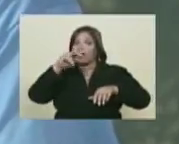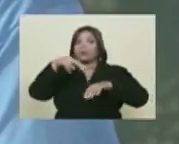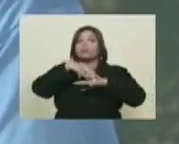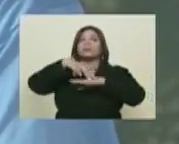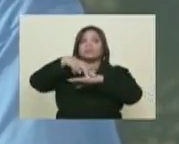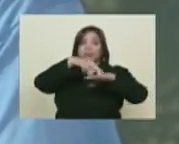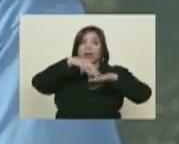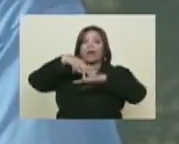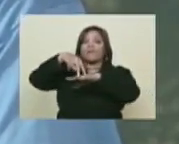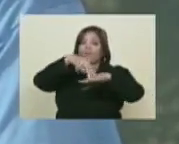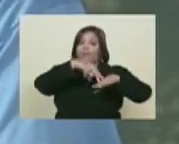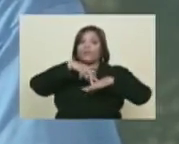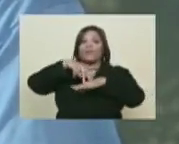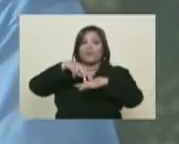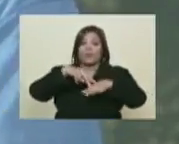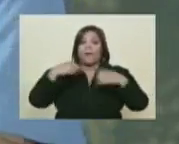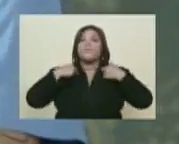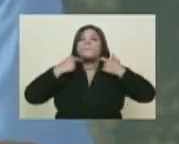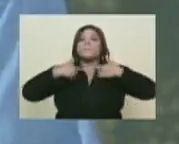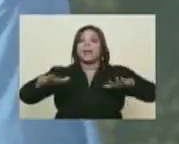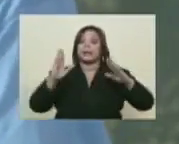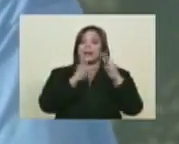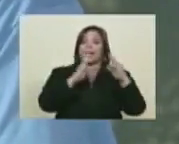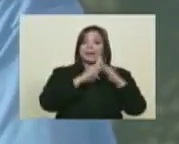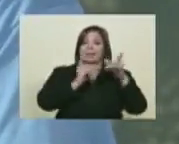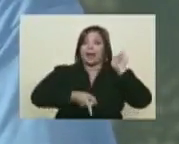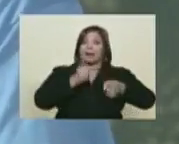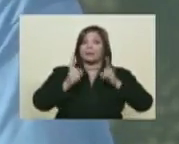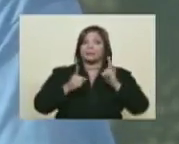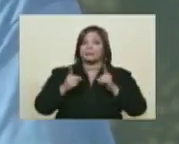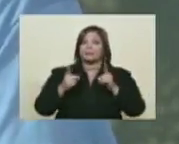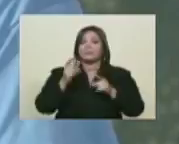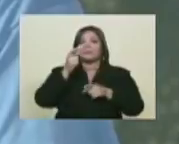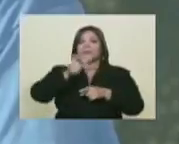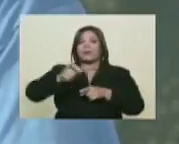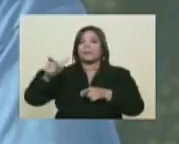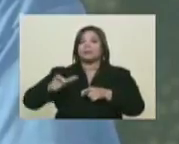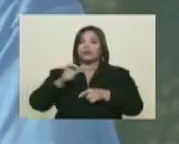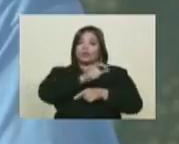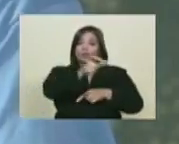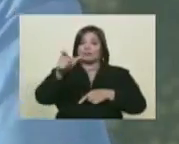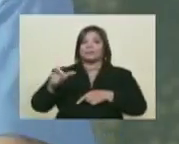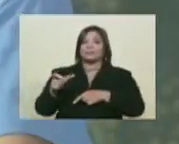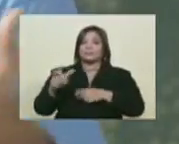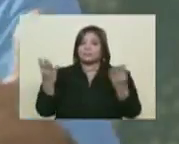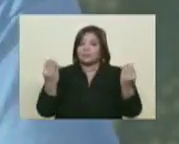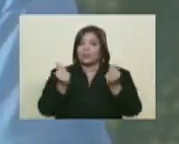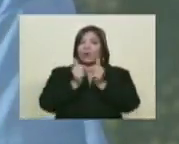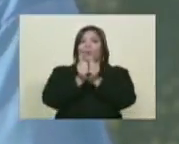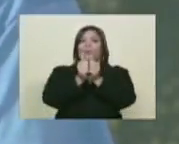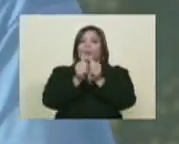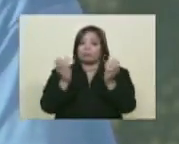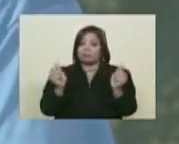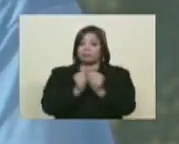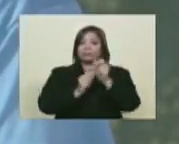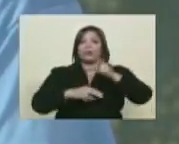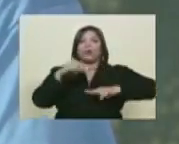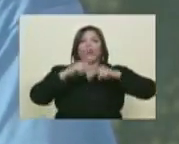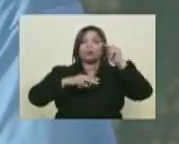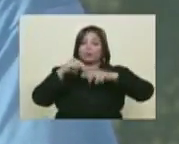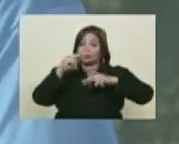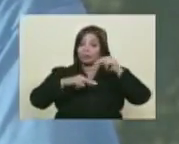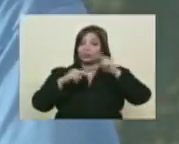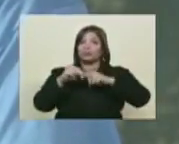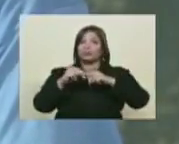¿De un recubrio? Sí. Parte de los compañeros que nos han acompañado en esta construcción, y forman